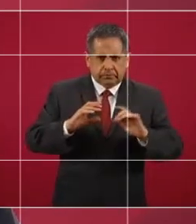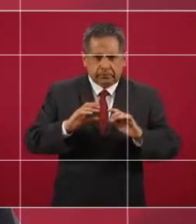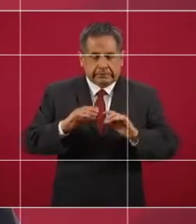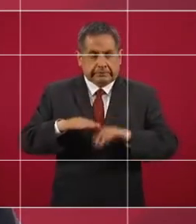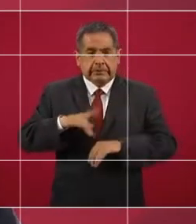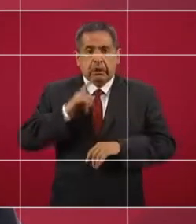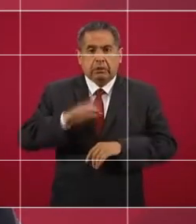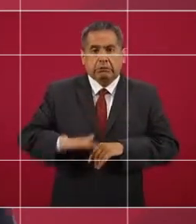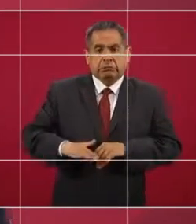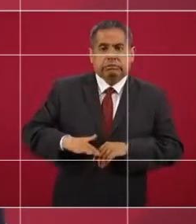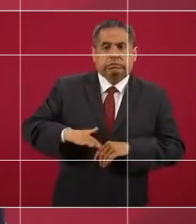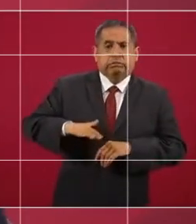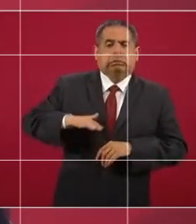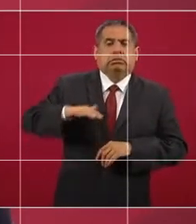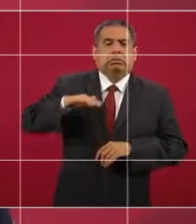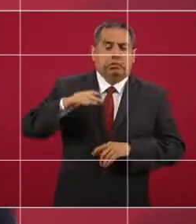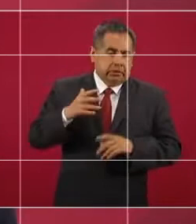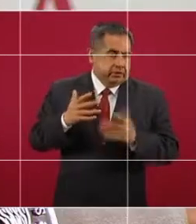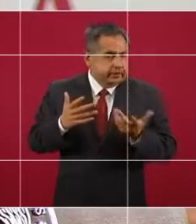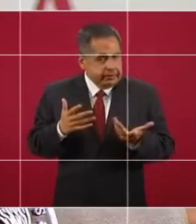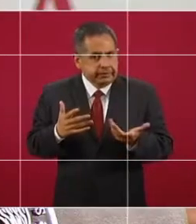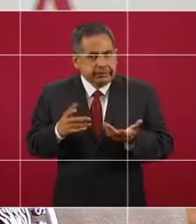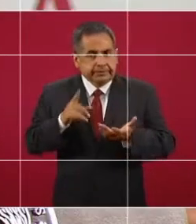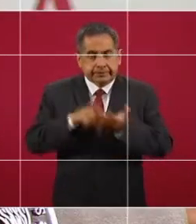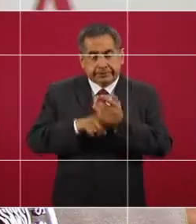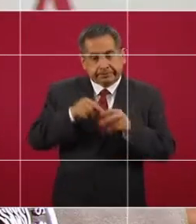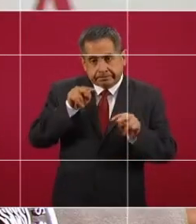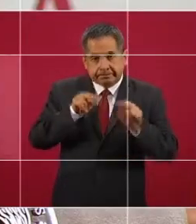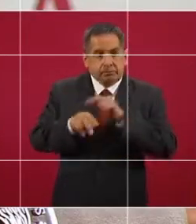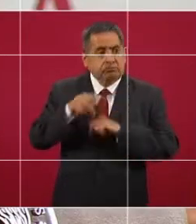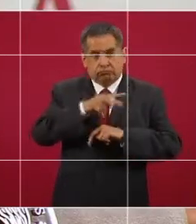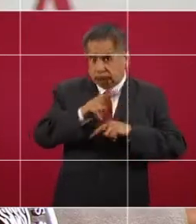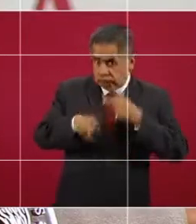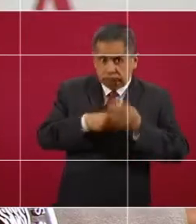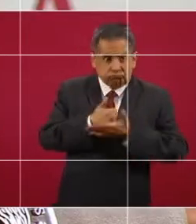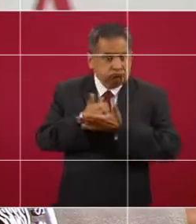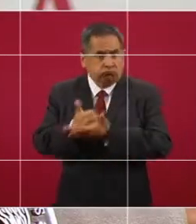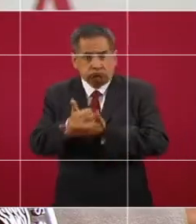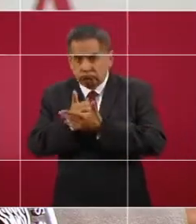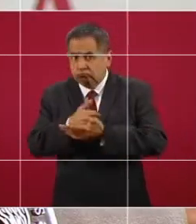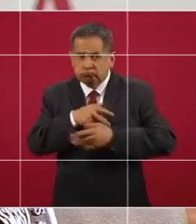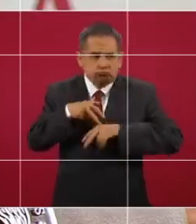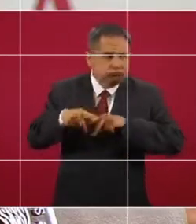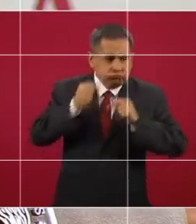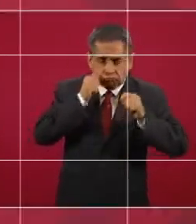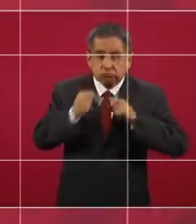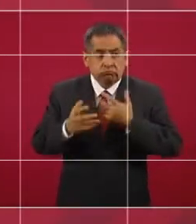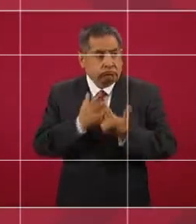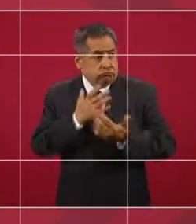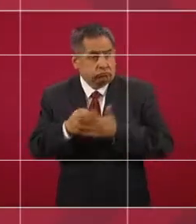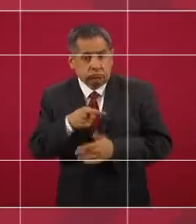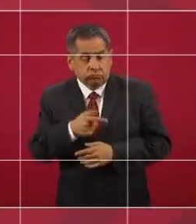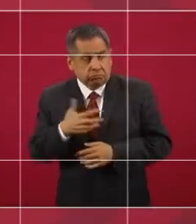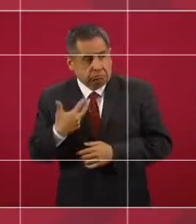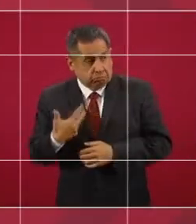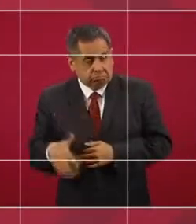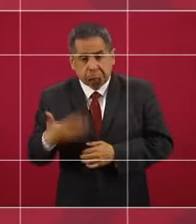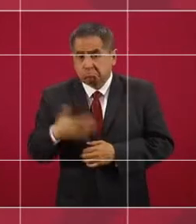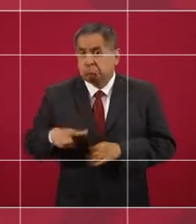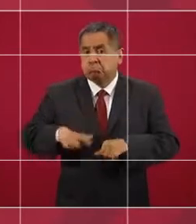cintura, porque sí está metido, ayudando, y tiene que